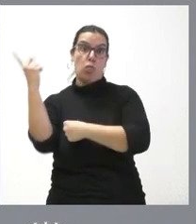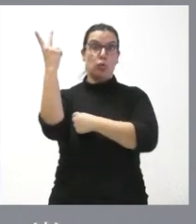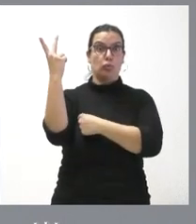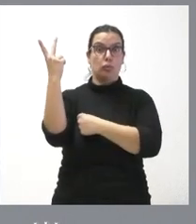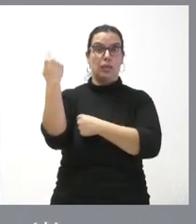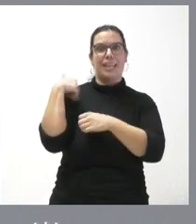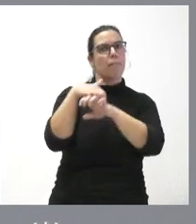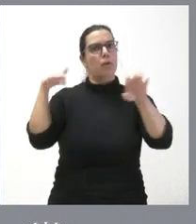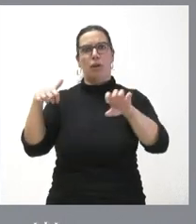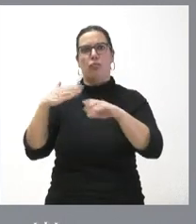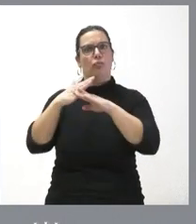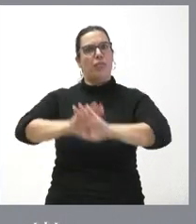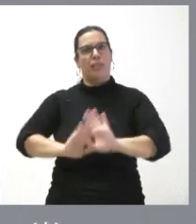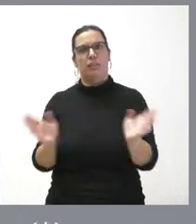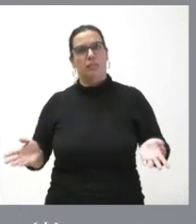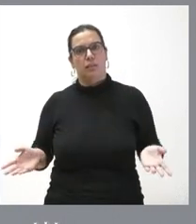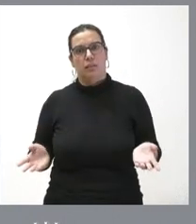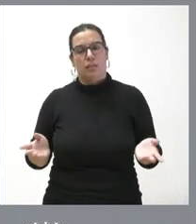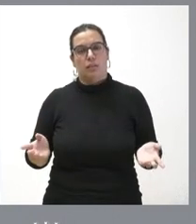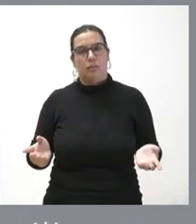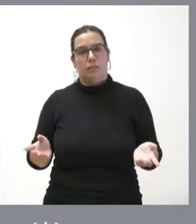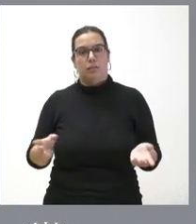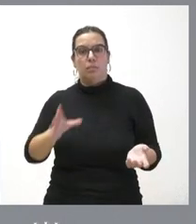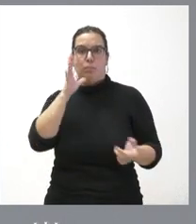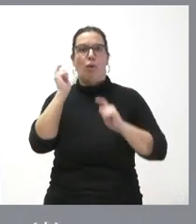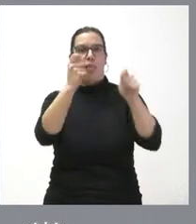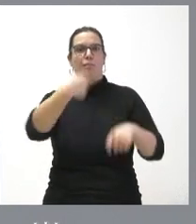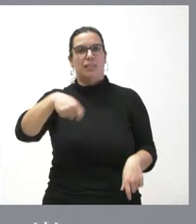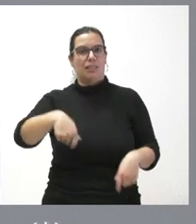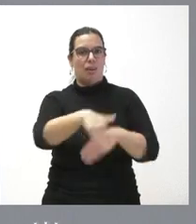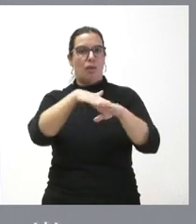bilateral contando con quien va a tener la presidencia de la Guardia de España